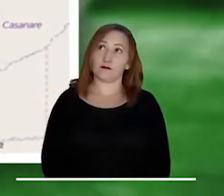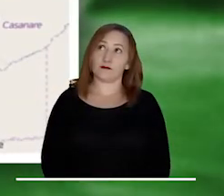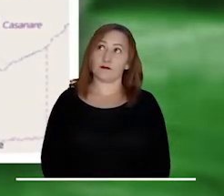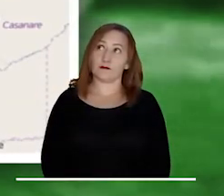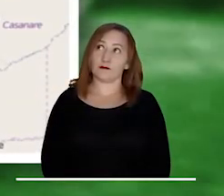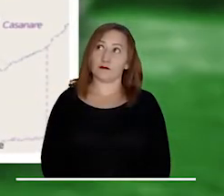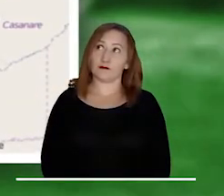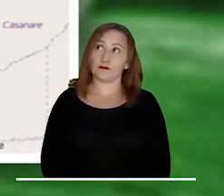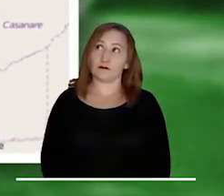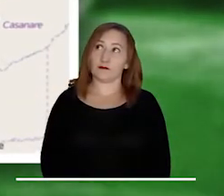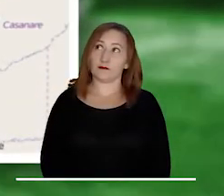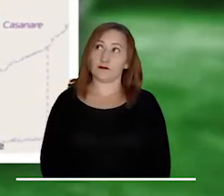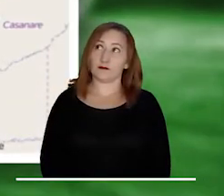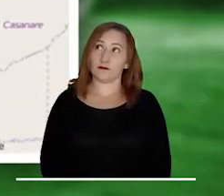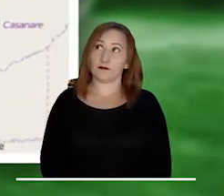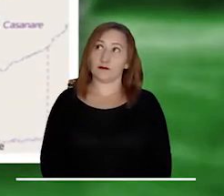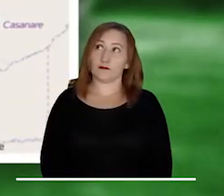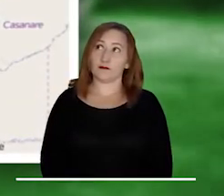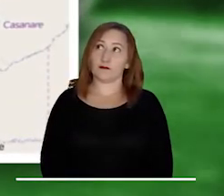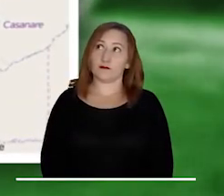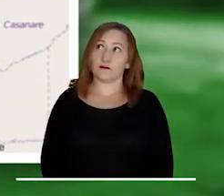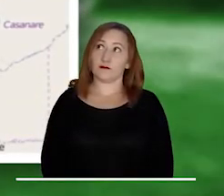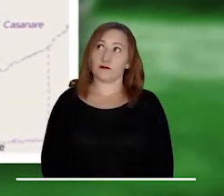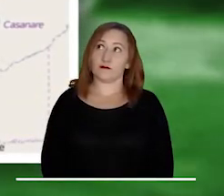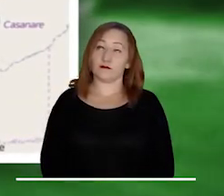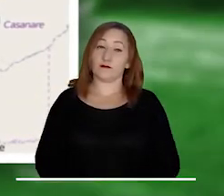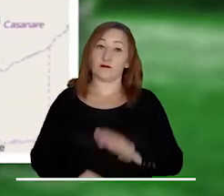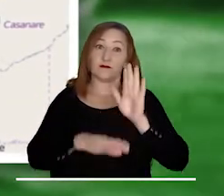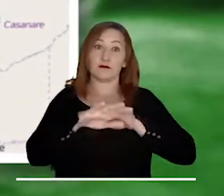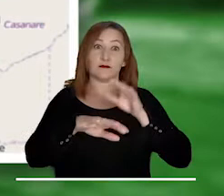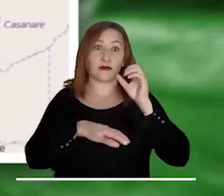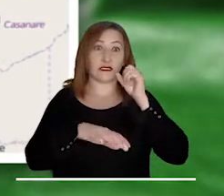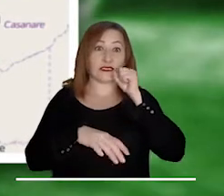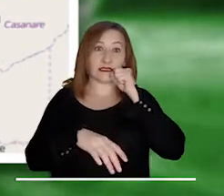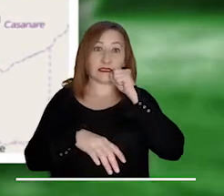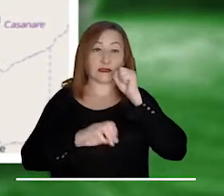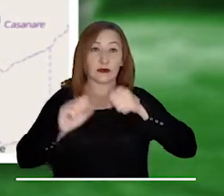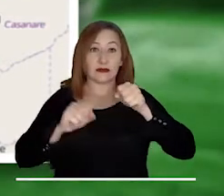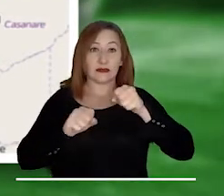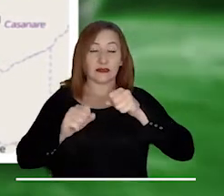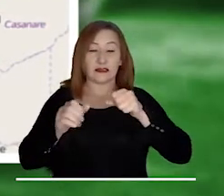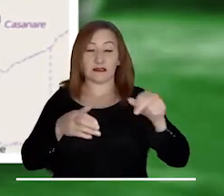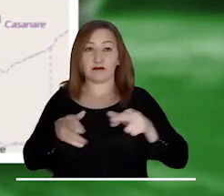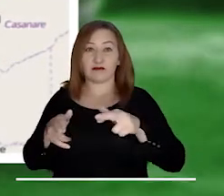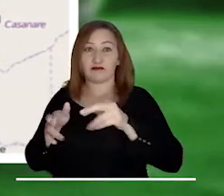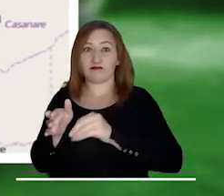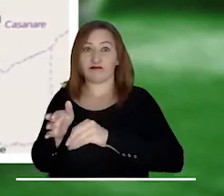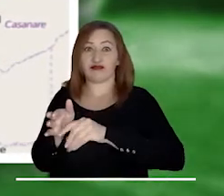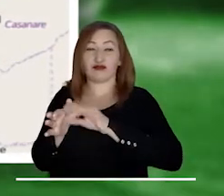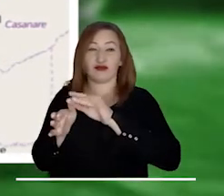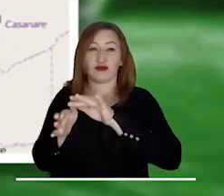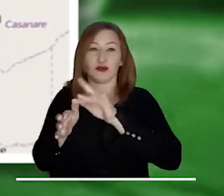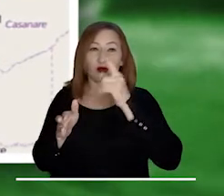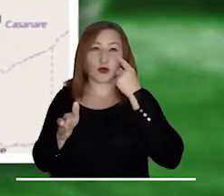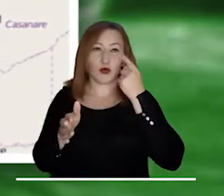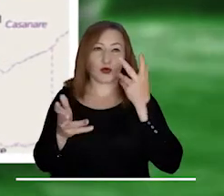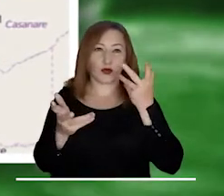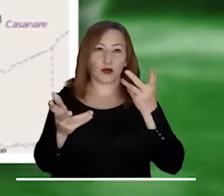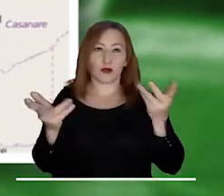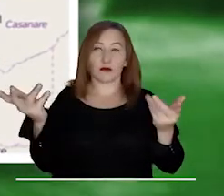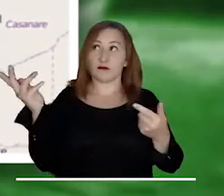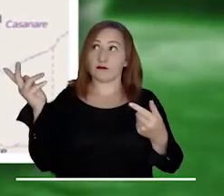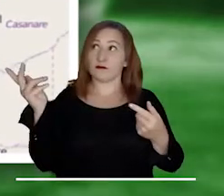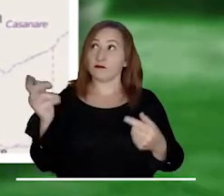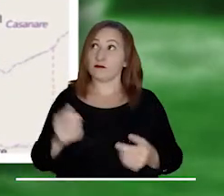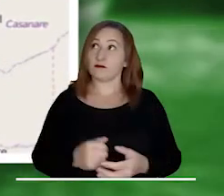Gato, punto por el cual está transitando cerca del 60% del caudal. Alerta naranja por probabilidad de crecientes súbitas